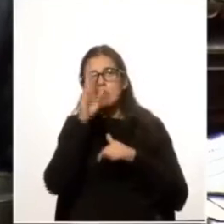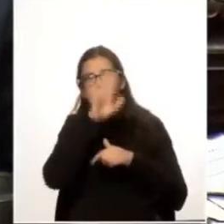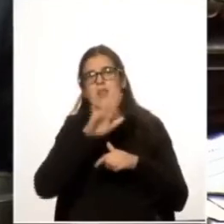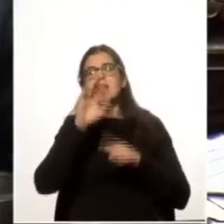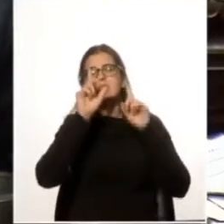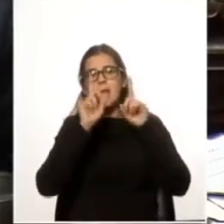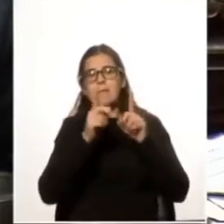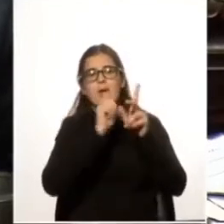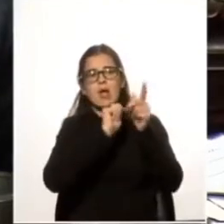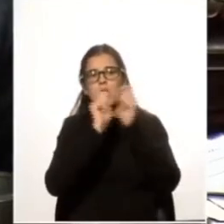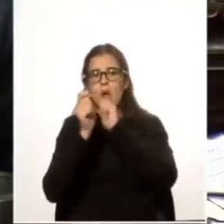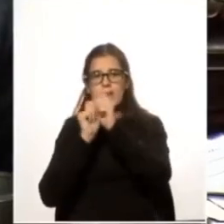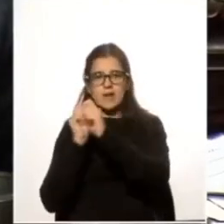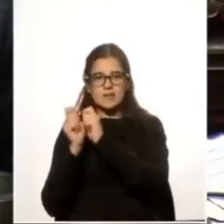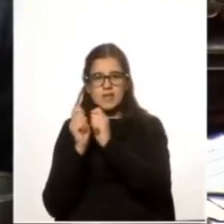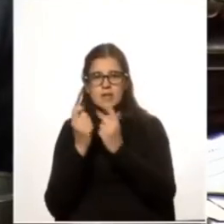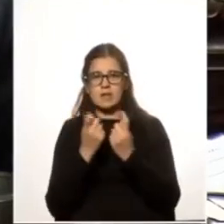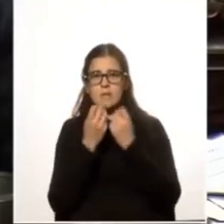comercial.